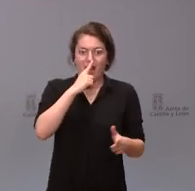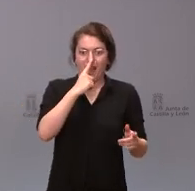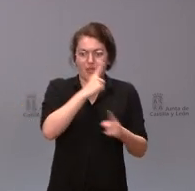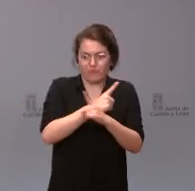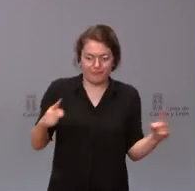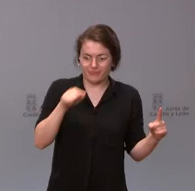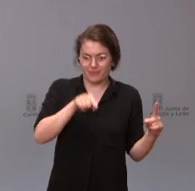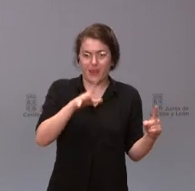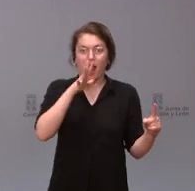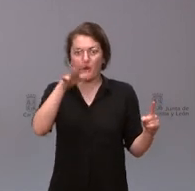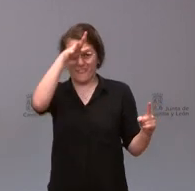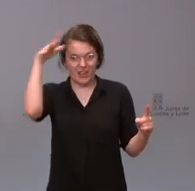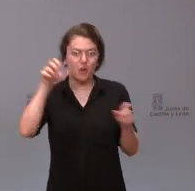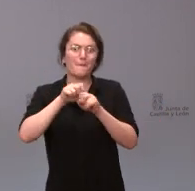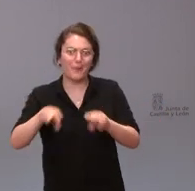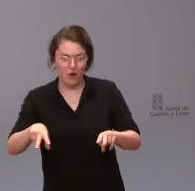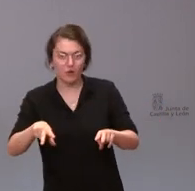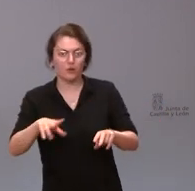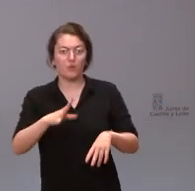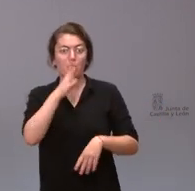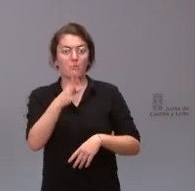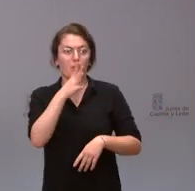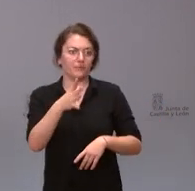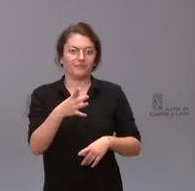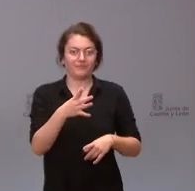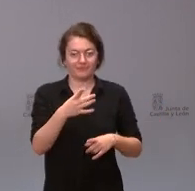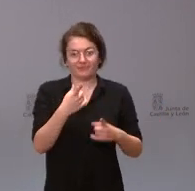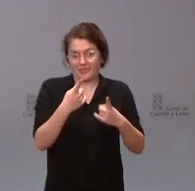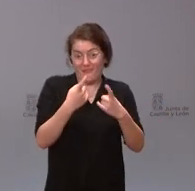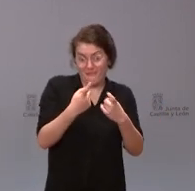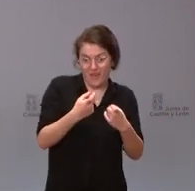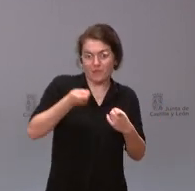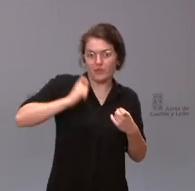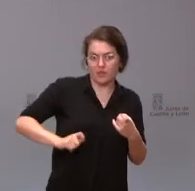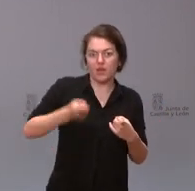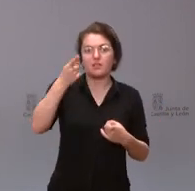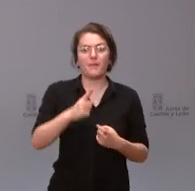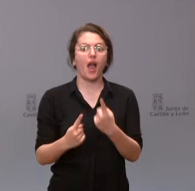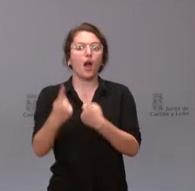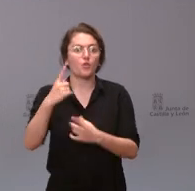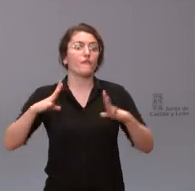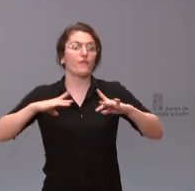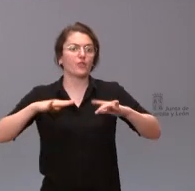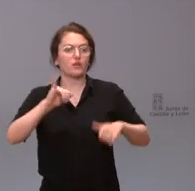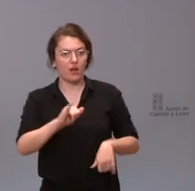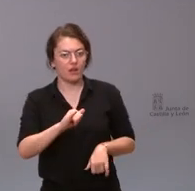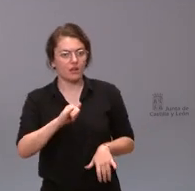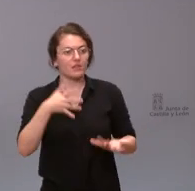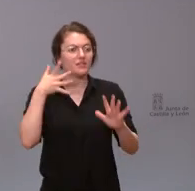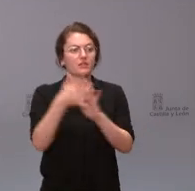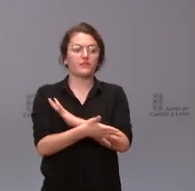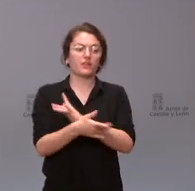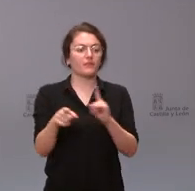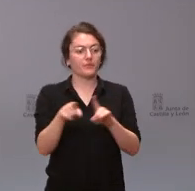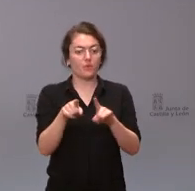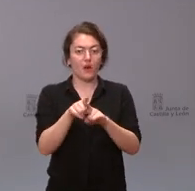verano donde a la carencia de profesionales se une la existencia de las vacaciones de algunos de ellos y nos obliga por tanto a un trabajo